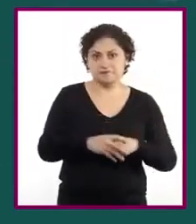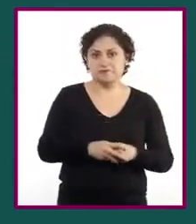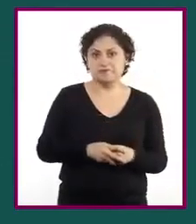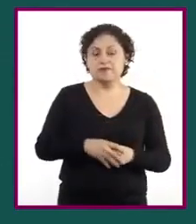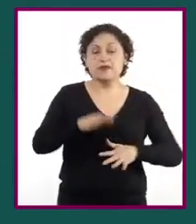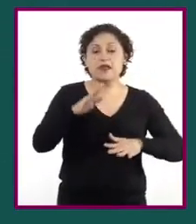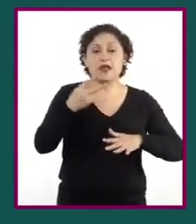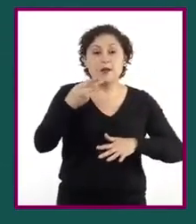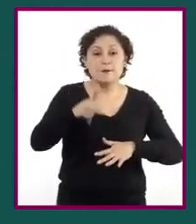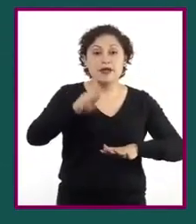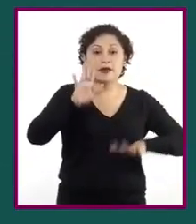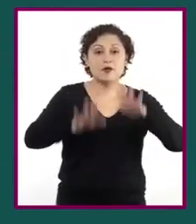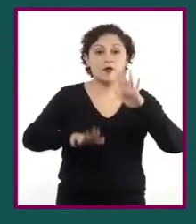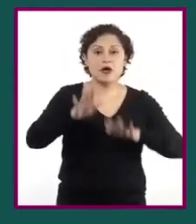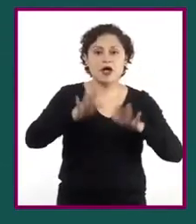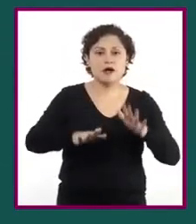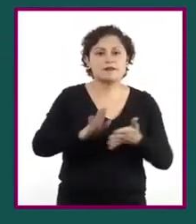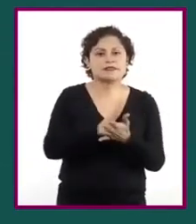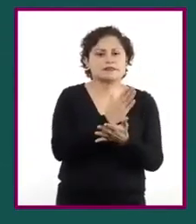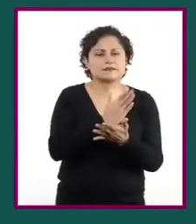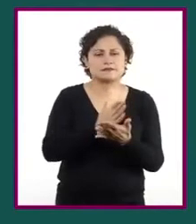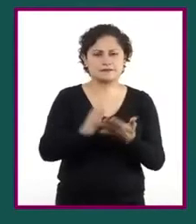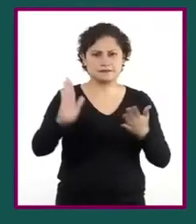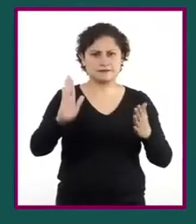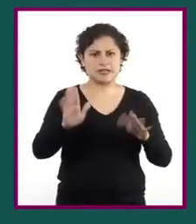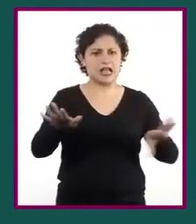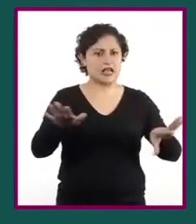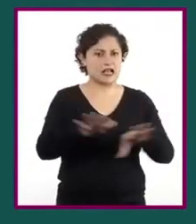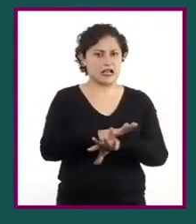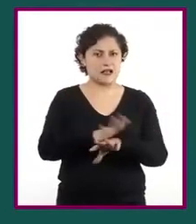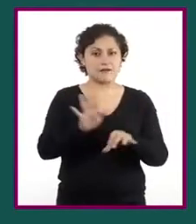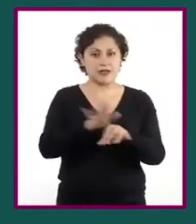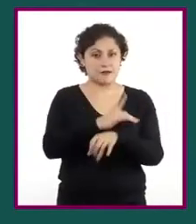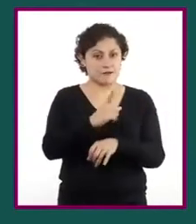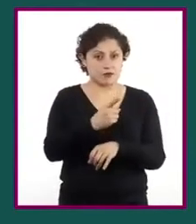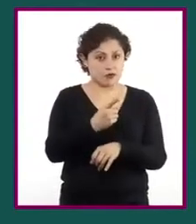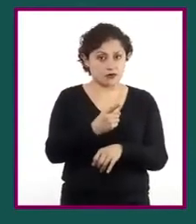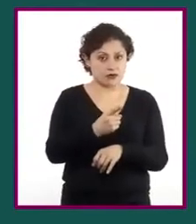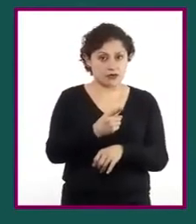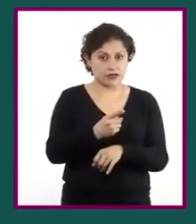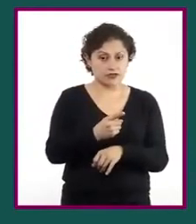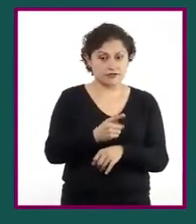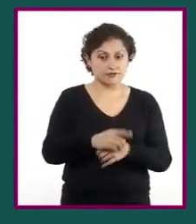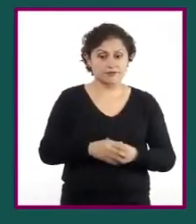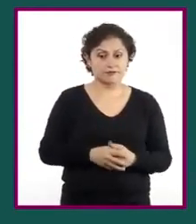veces, cambia el significado de la oración. Porque no es lo mismo, no espere...